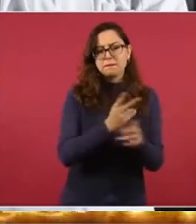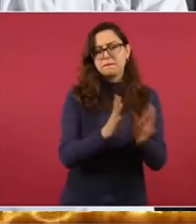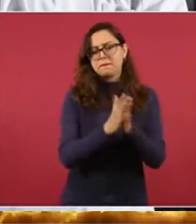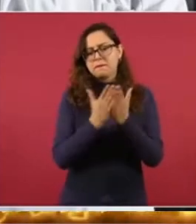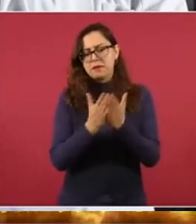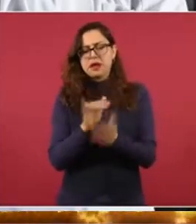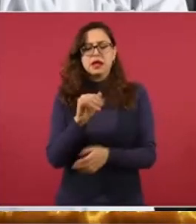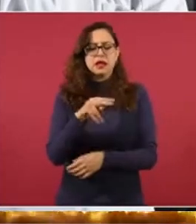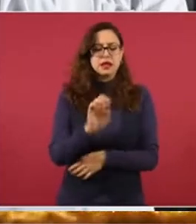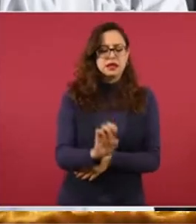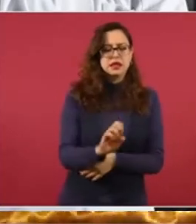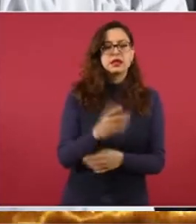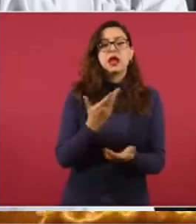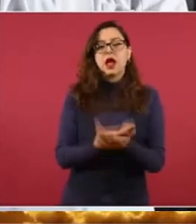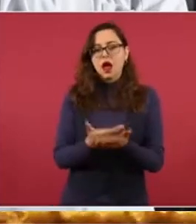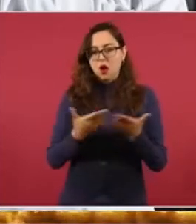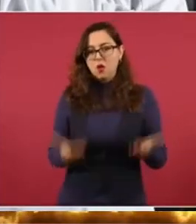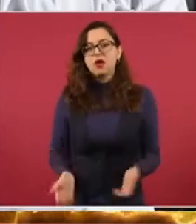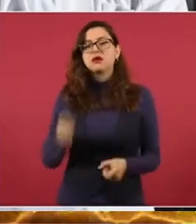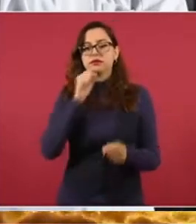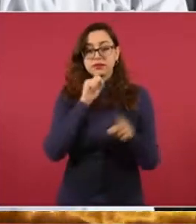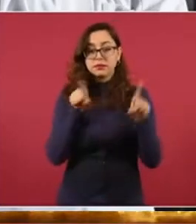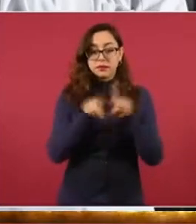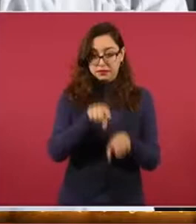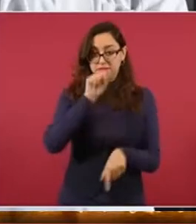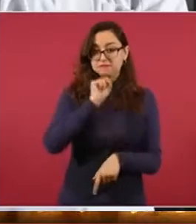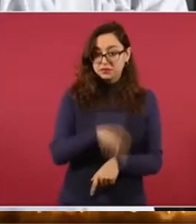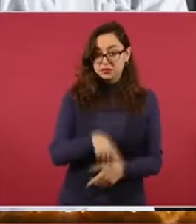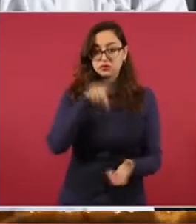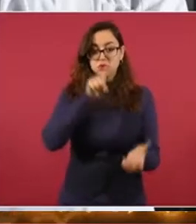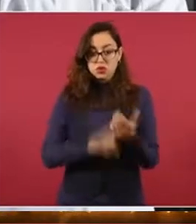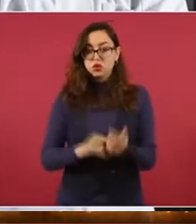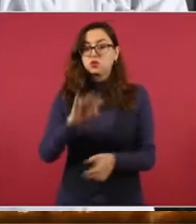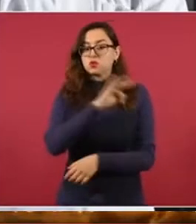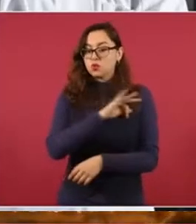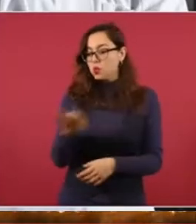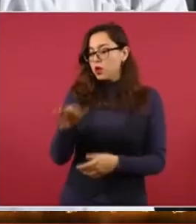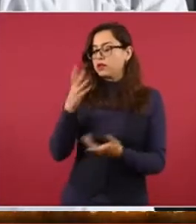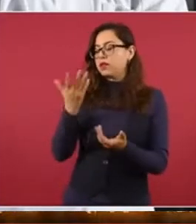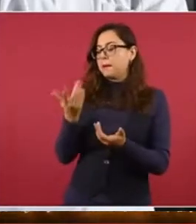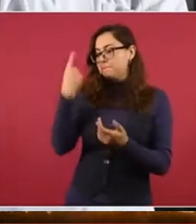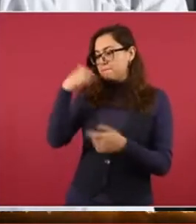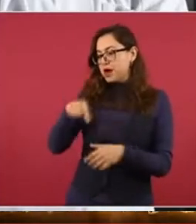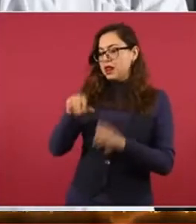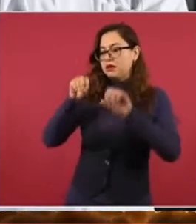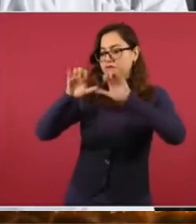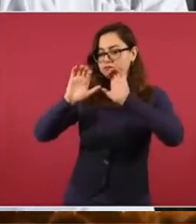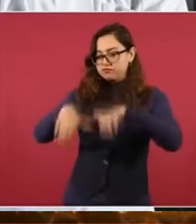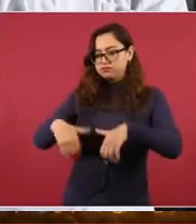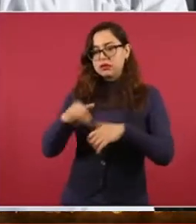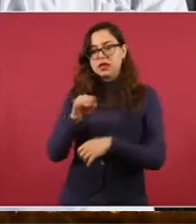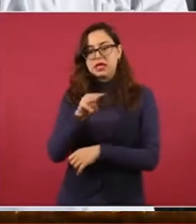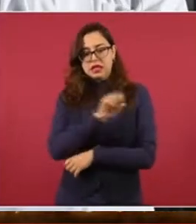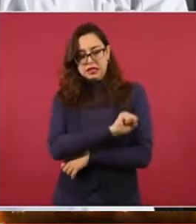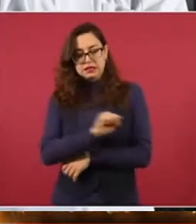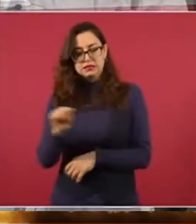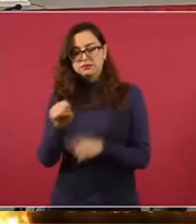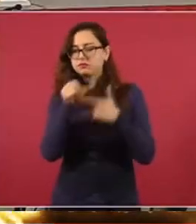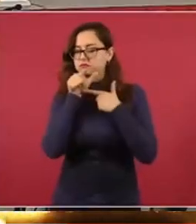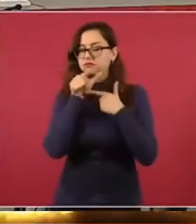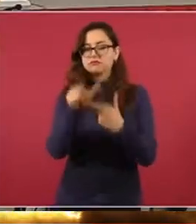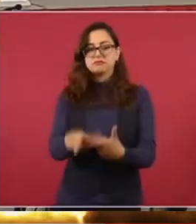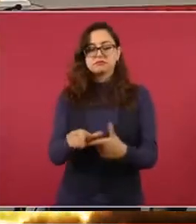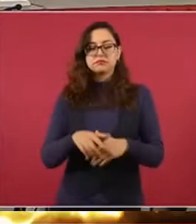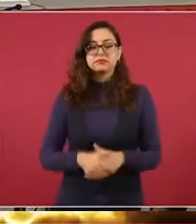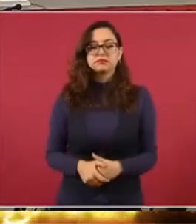INE, y ahora también poder ahí hacer el aseguramiento de los mexicanos en el exterior. Entonces,